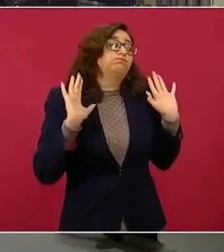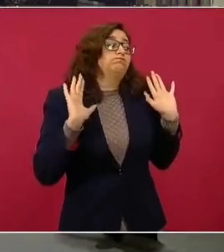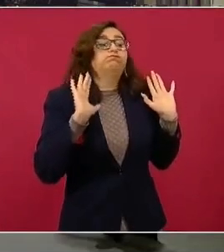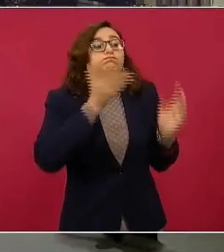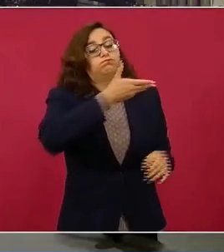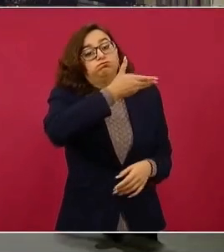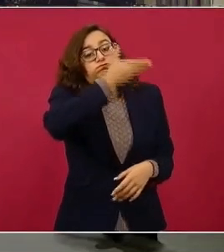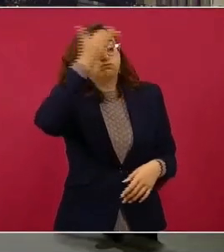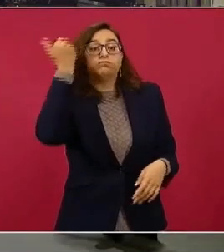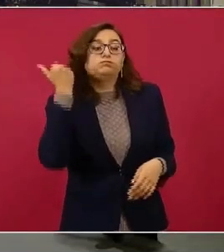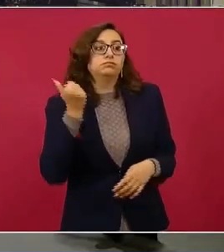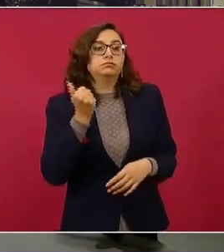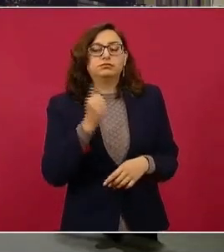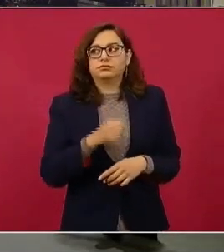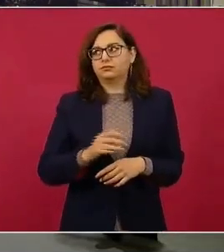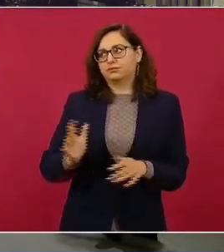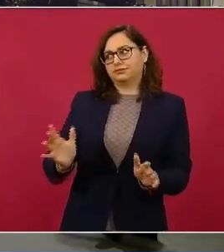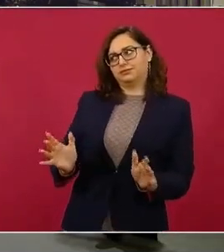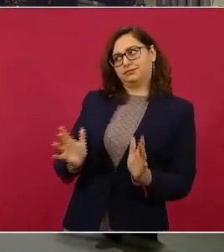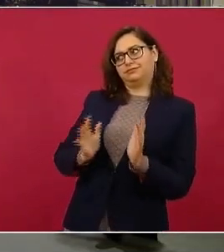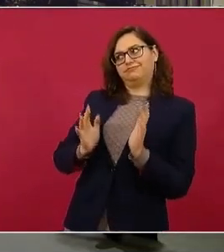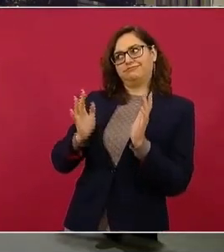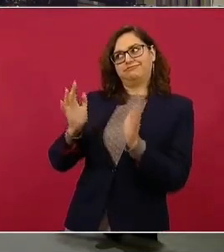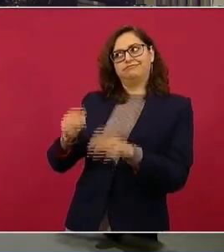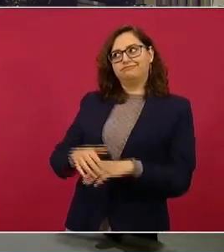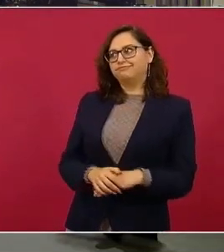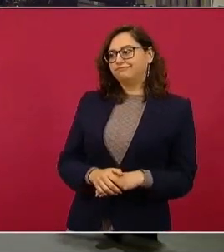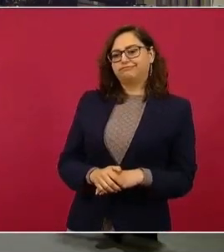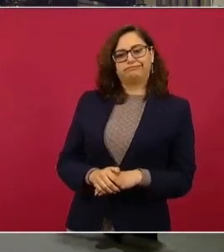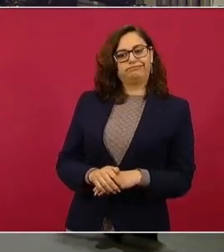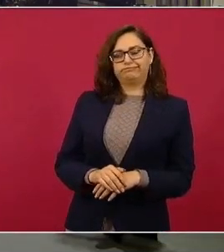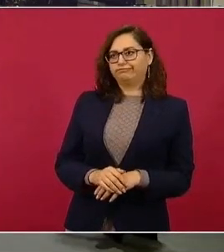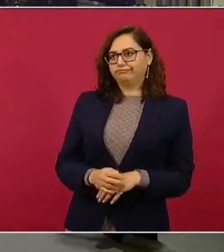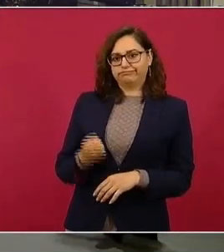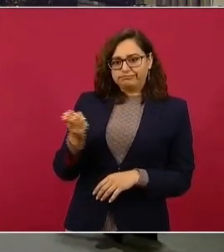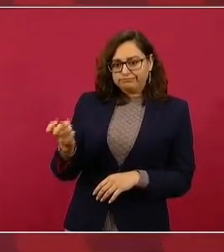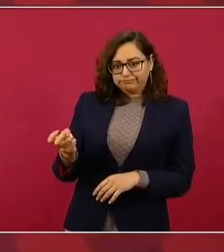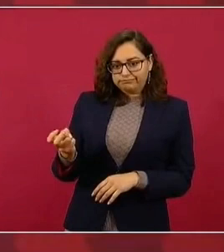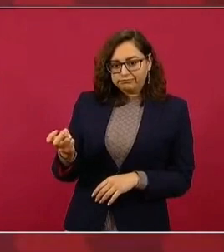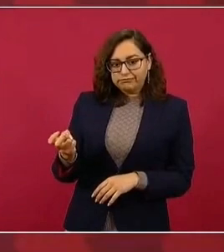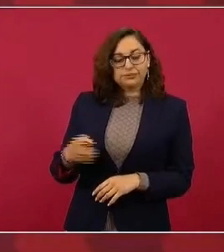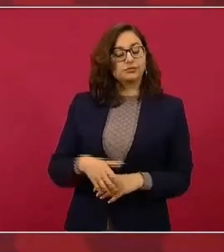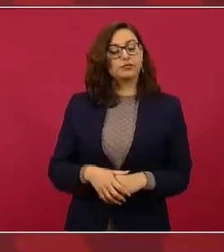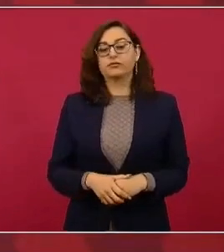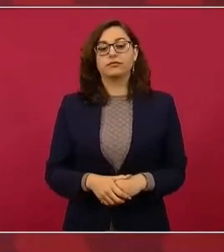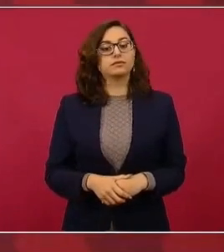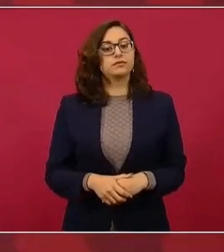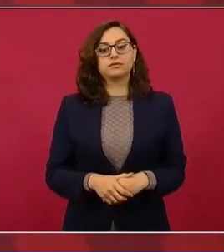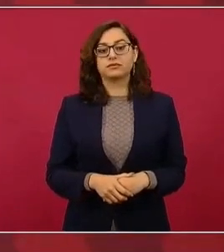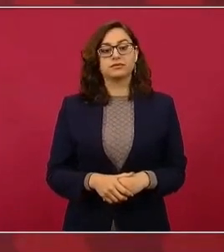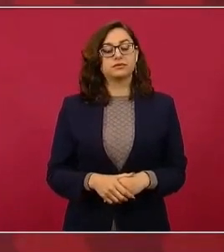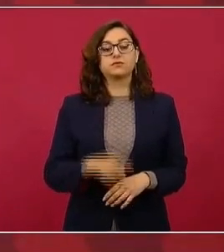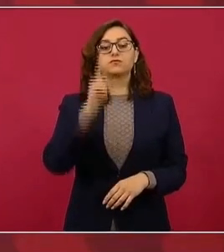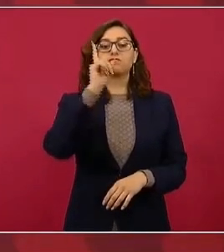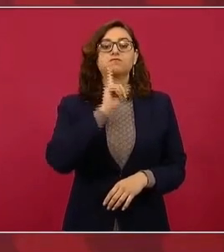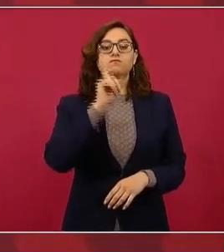Y por eso tomamos la decisión la secretaria de Energía,